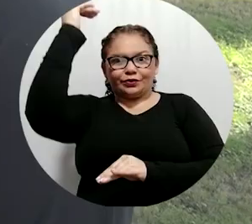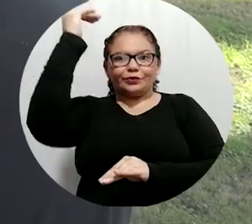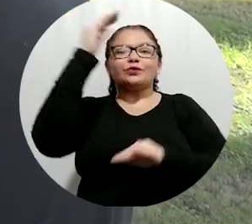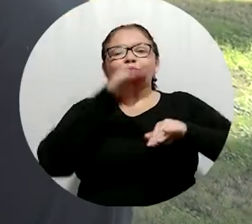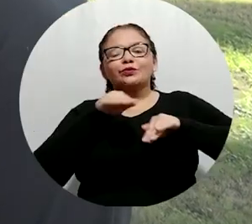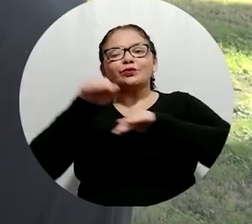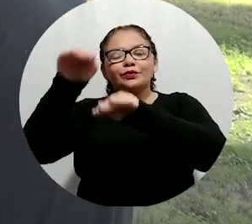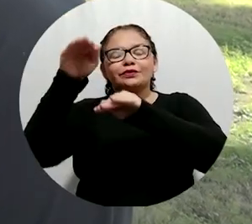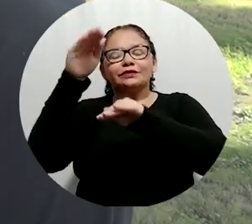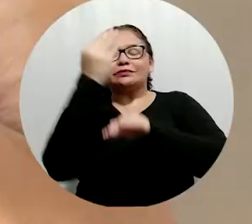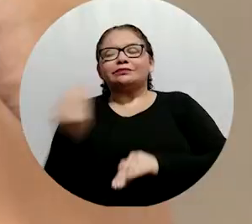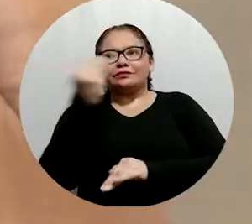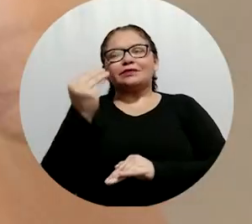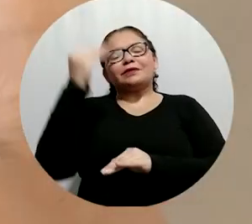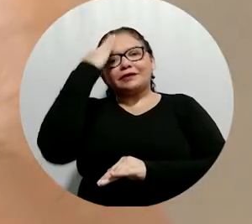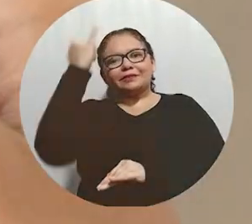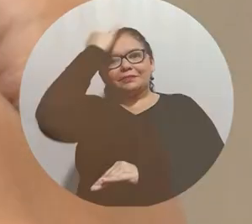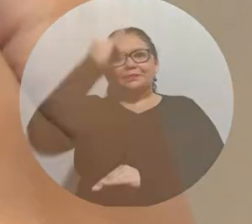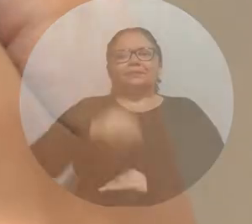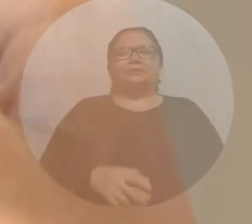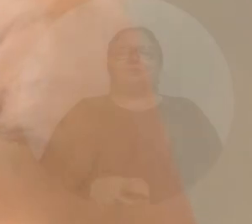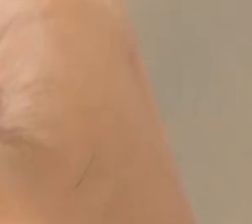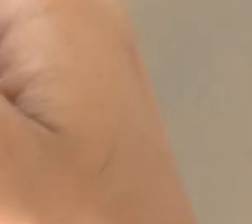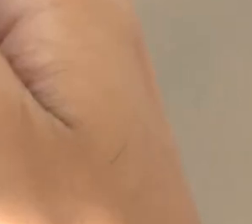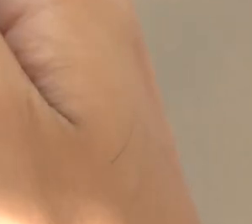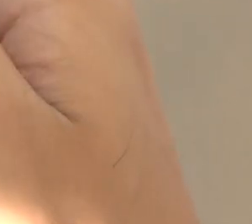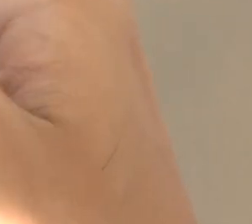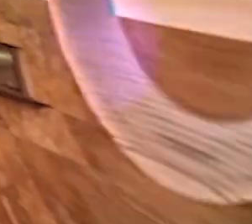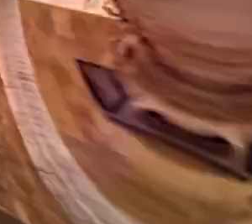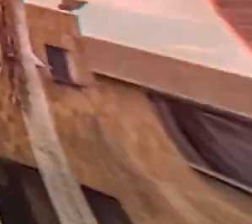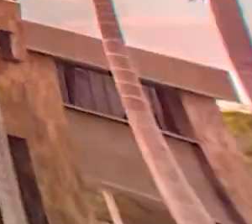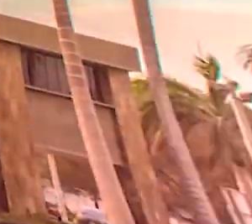representantes ante el Consejo Superior y el Consejo Académico.